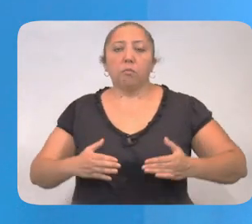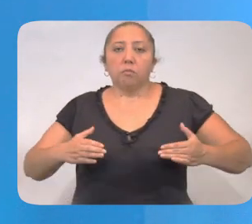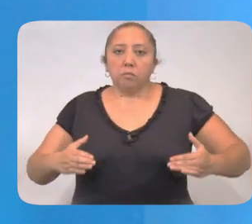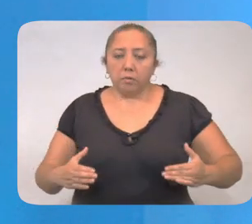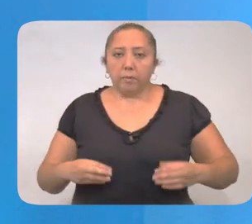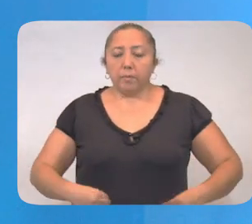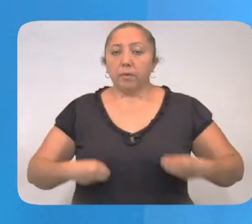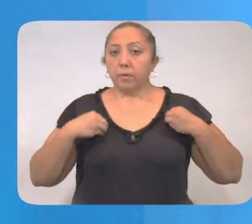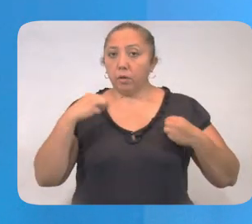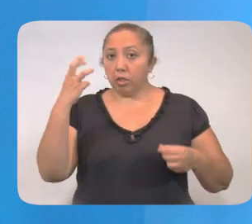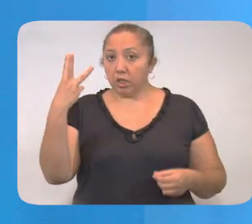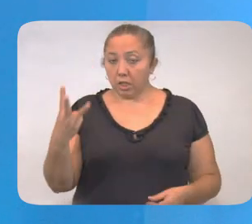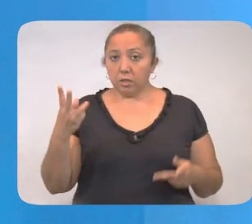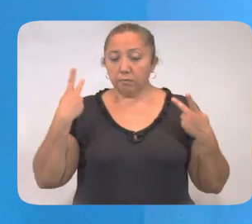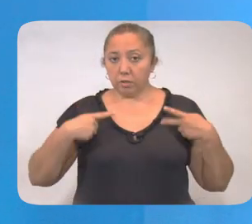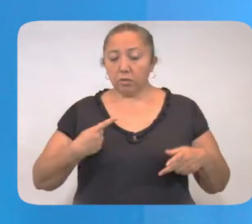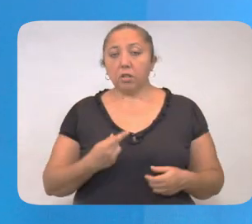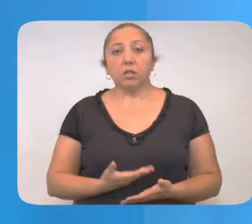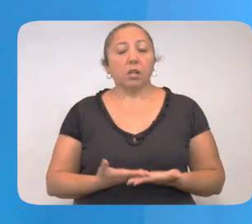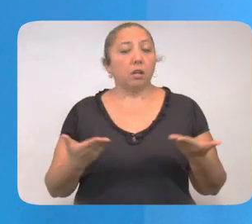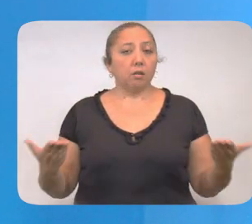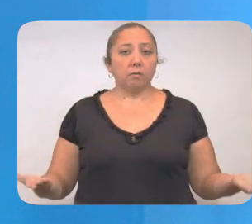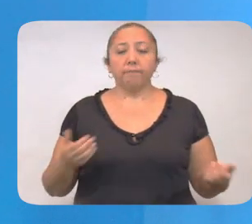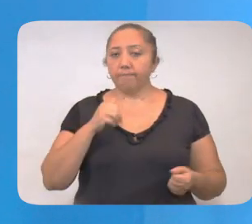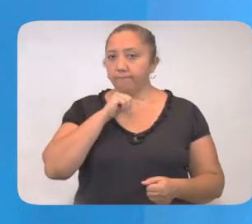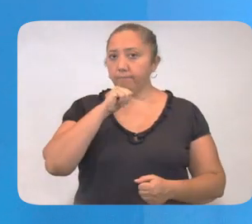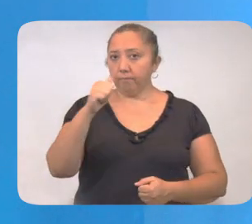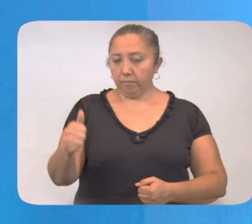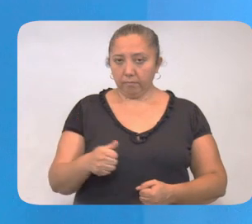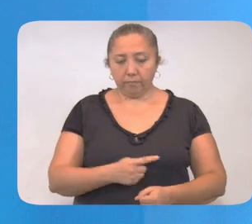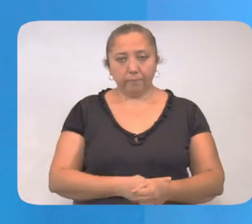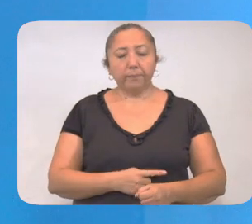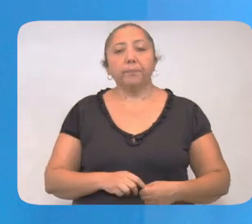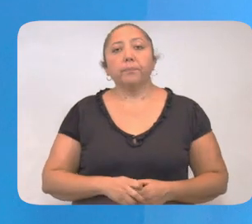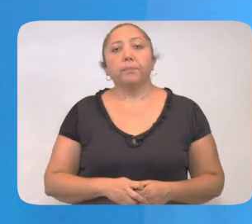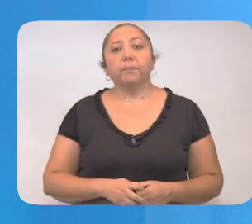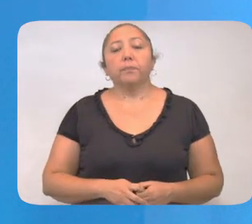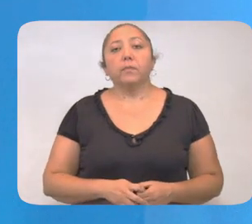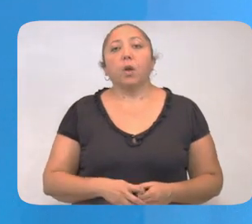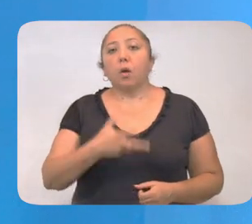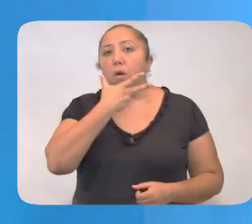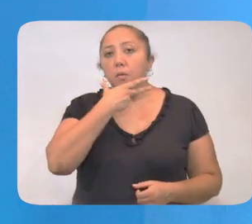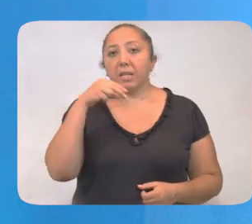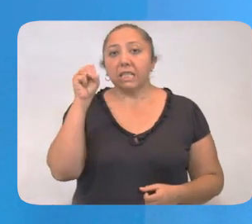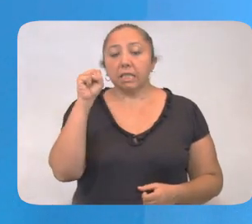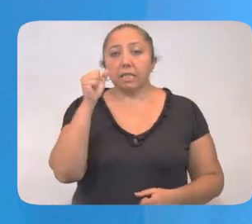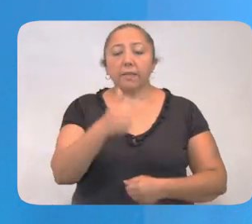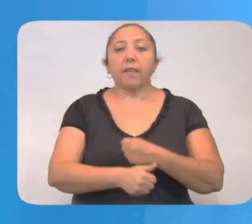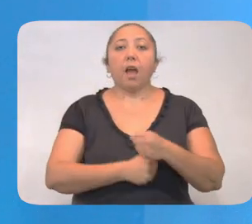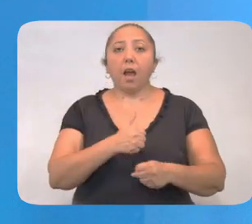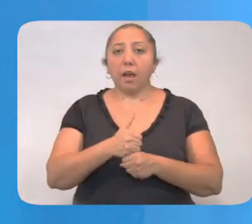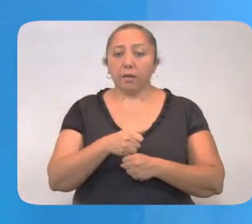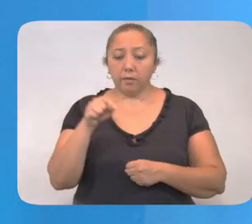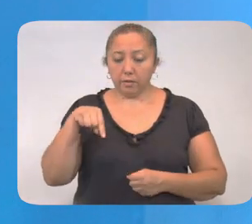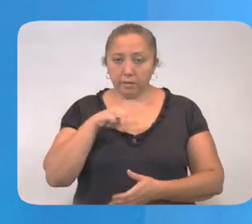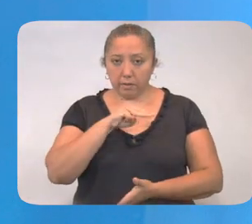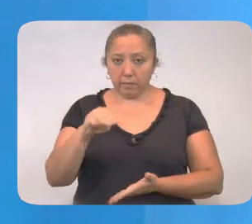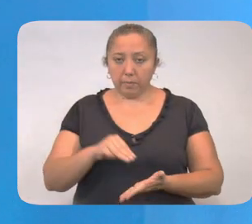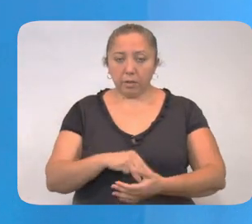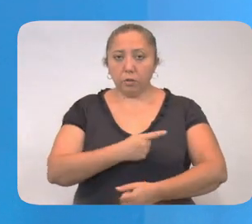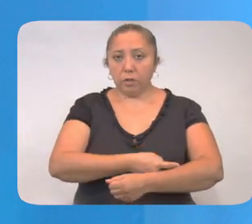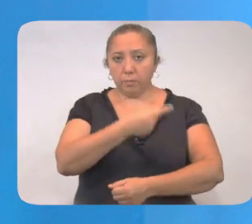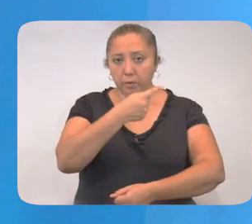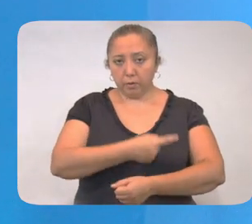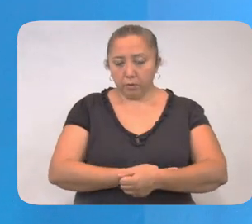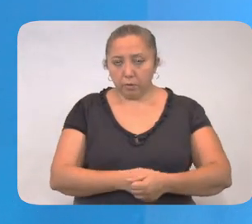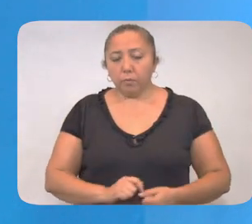Vivía con tres personas, las cuales hasta el momento se reportan sin síntomas. Hombre de 60 años de Mérida, con hipertensión,